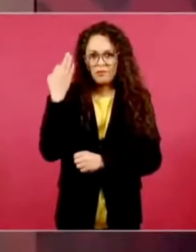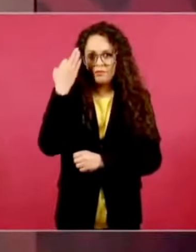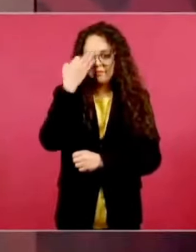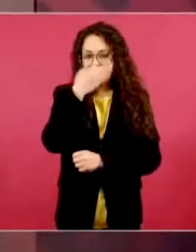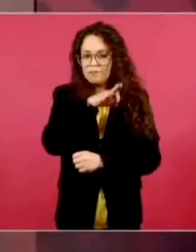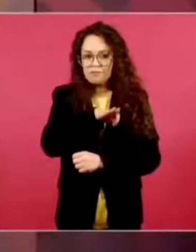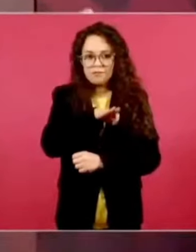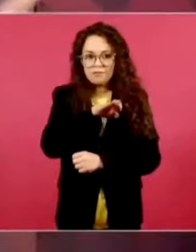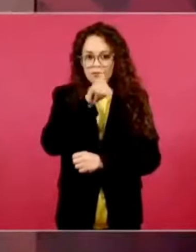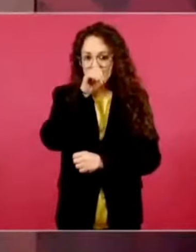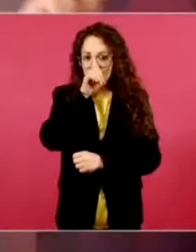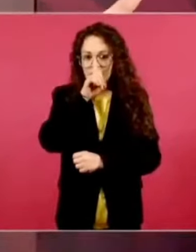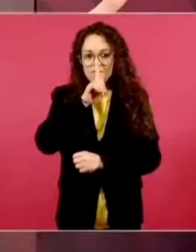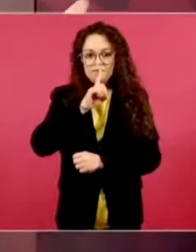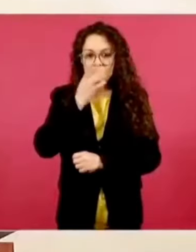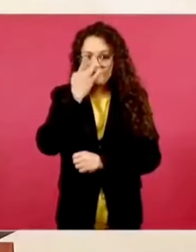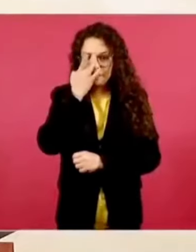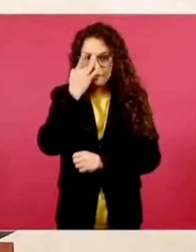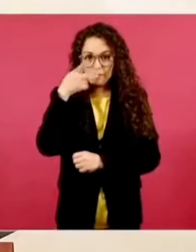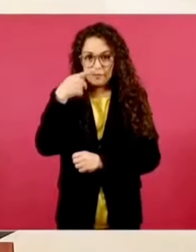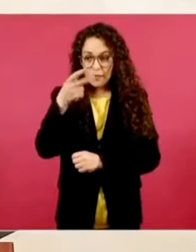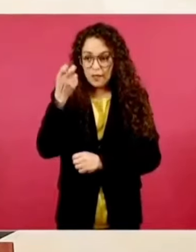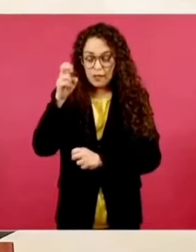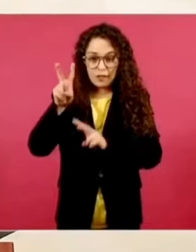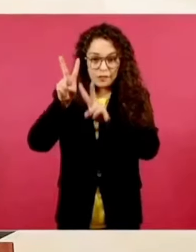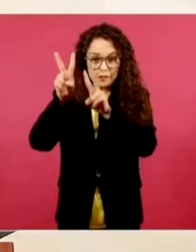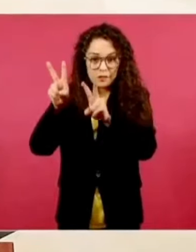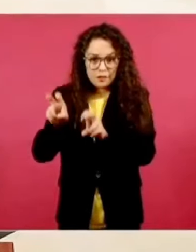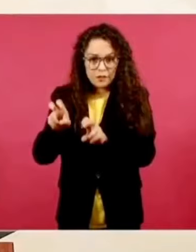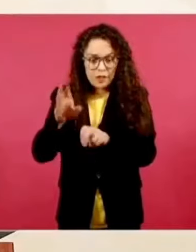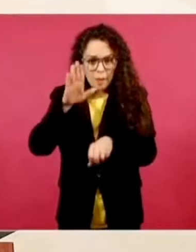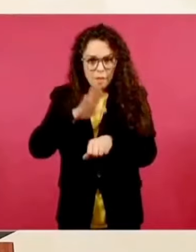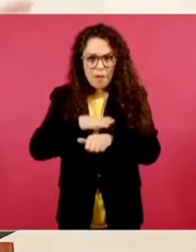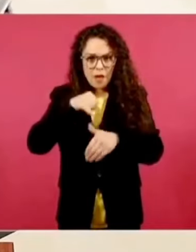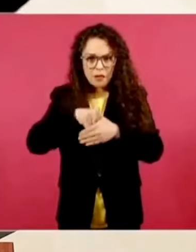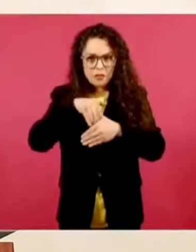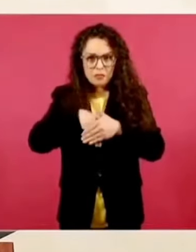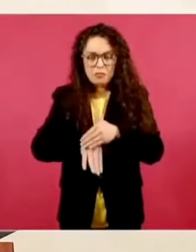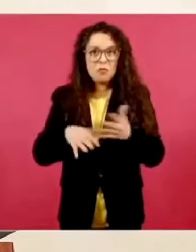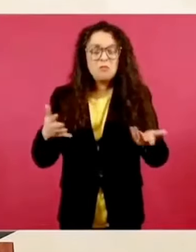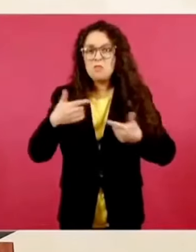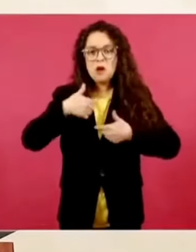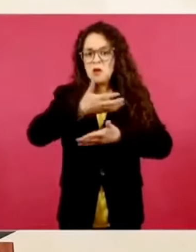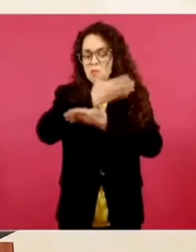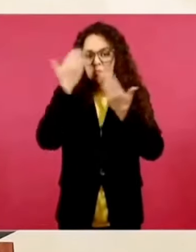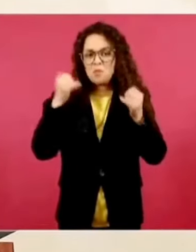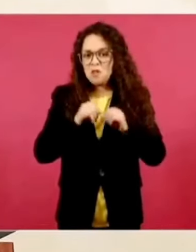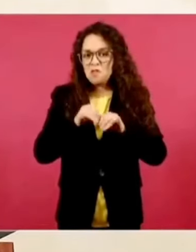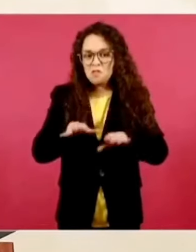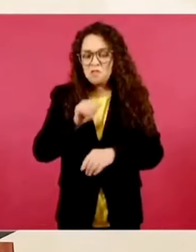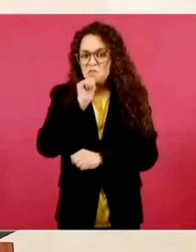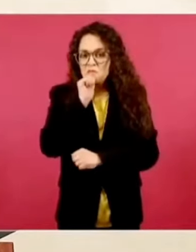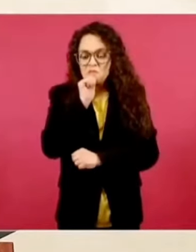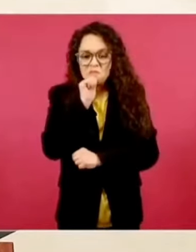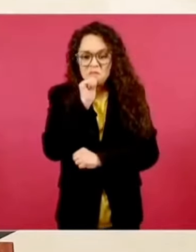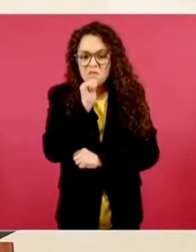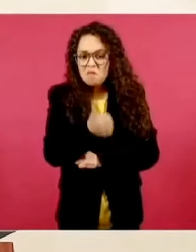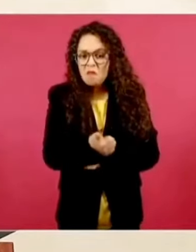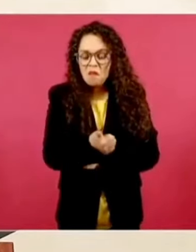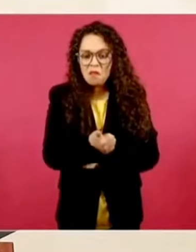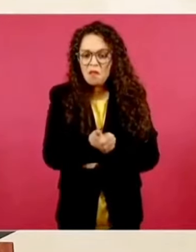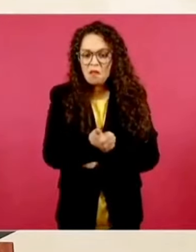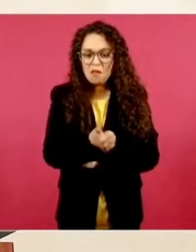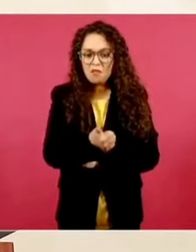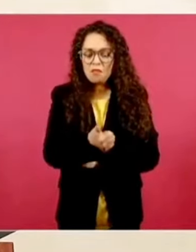Pero no he vuelto a saber de eso, como tampoco he vuelto a saber de cómo va